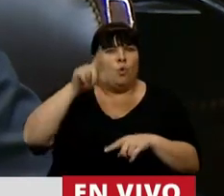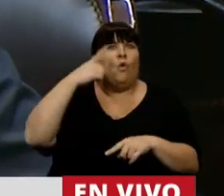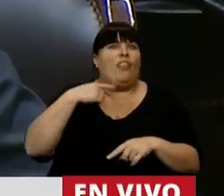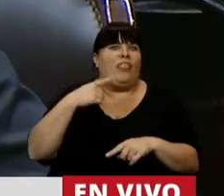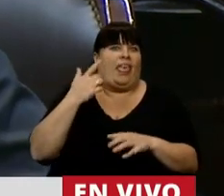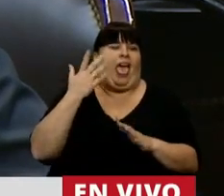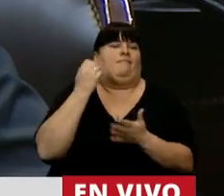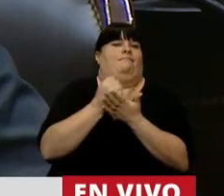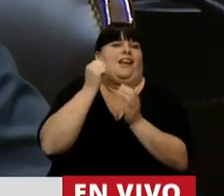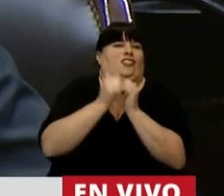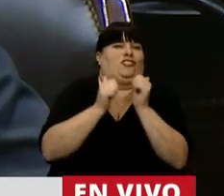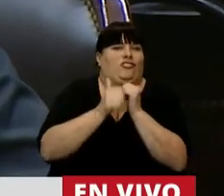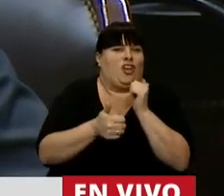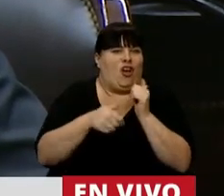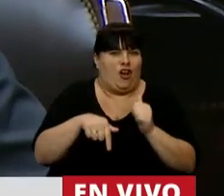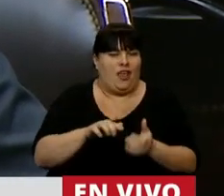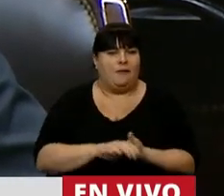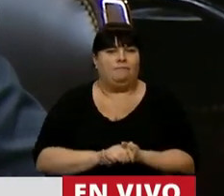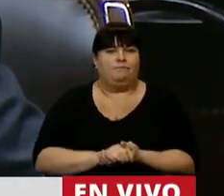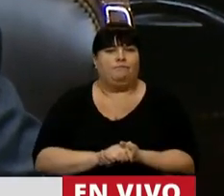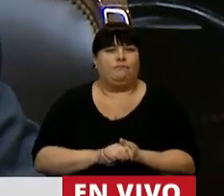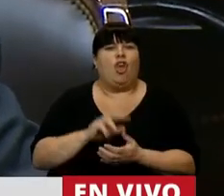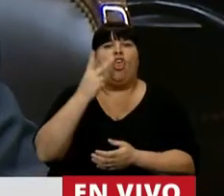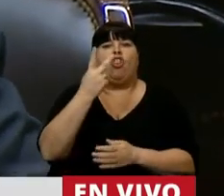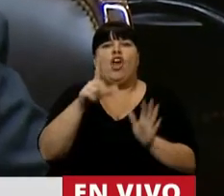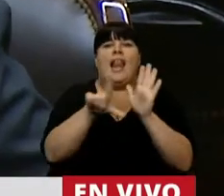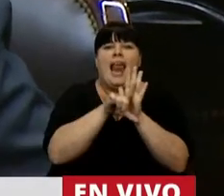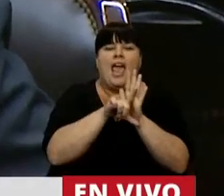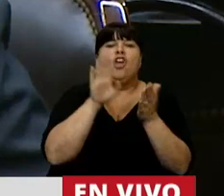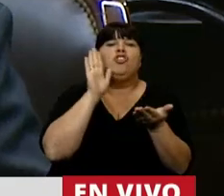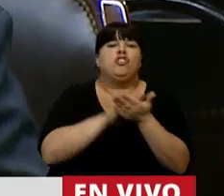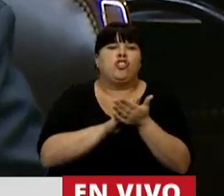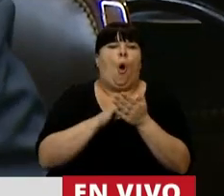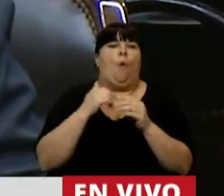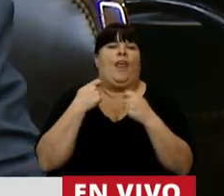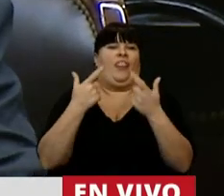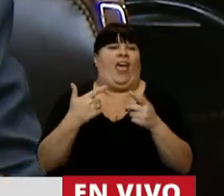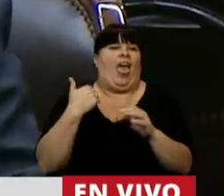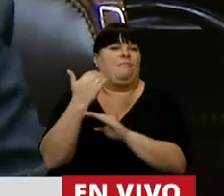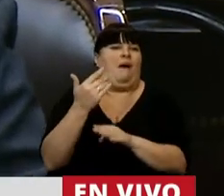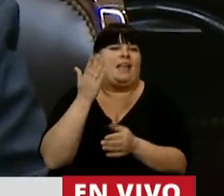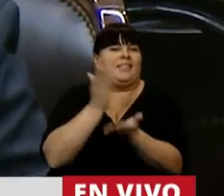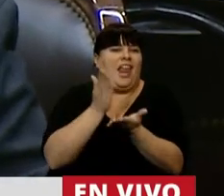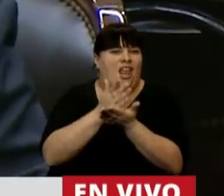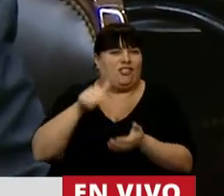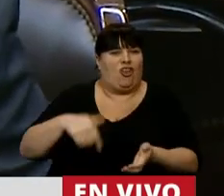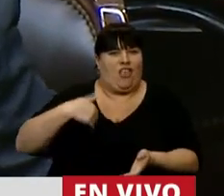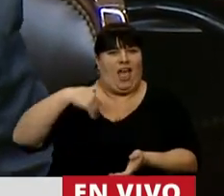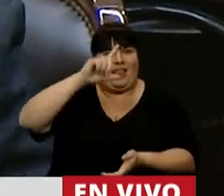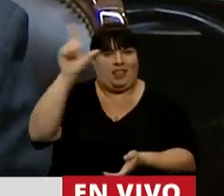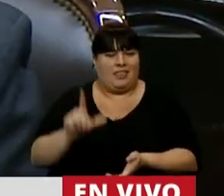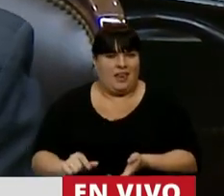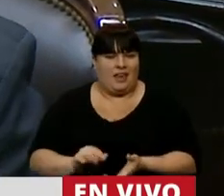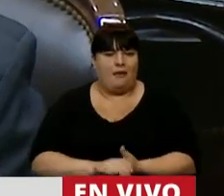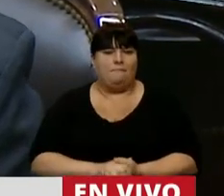histórica de dos leyes que tienen que ver con la ampliación de derechos en la República Argentina.